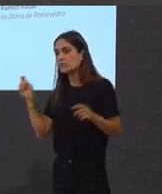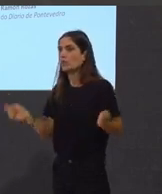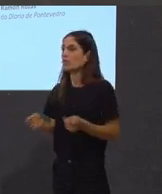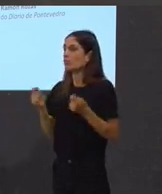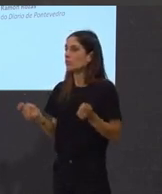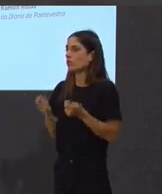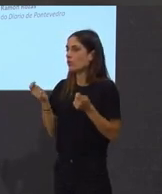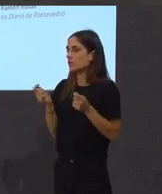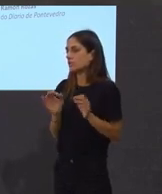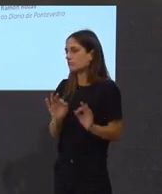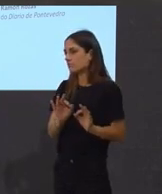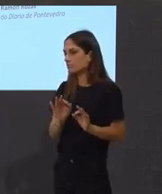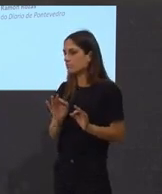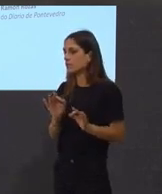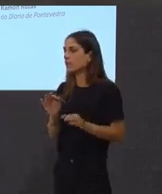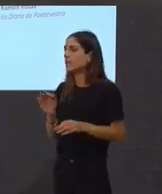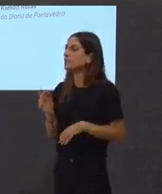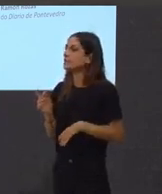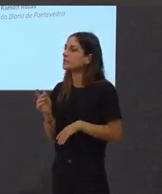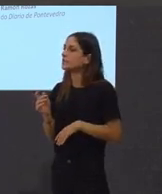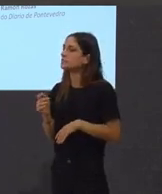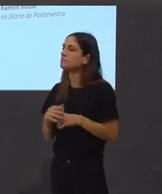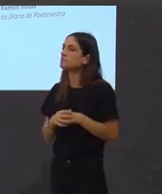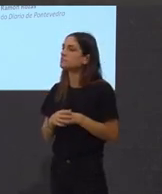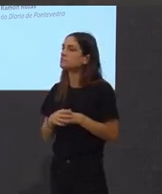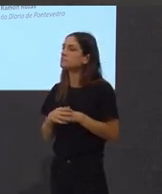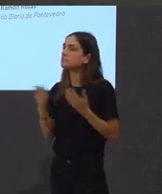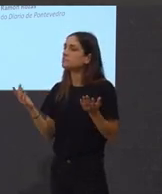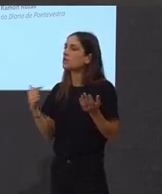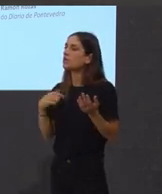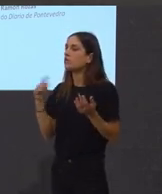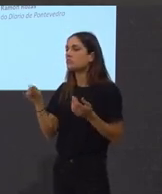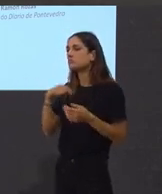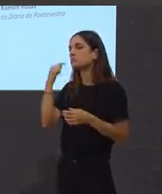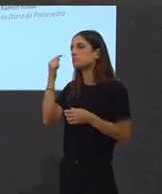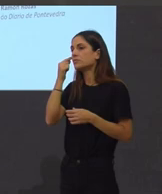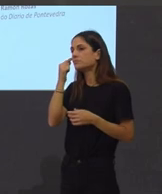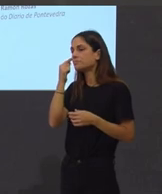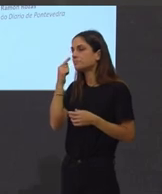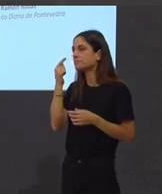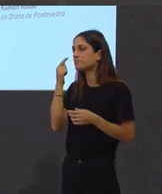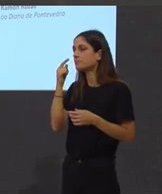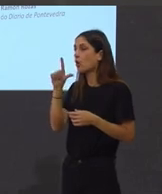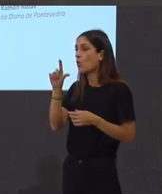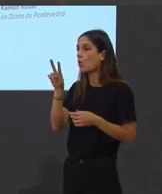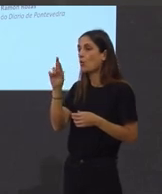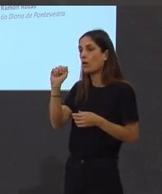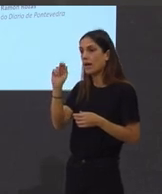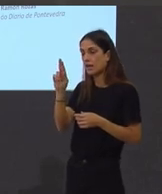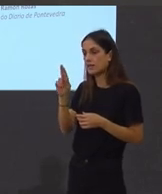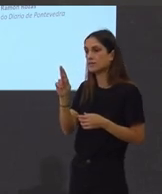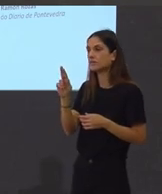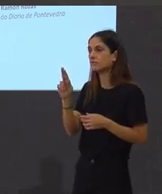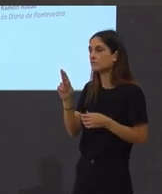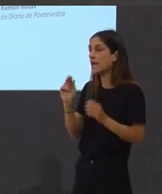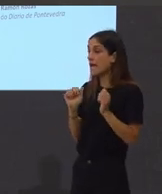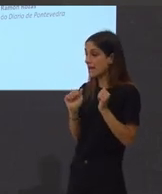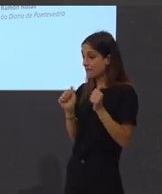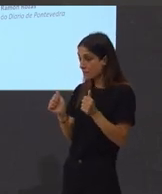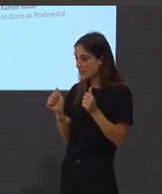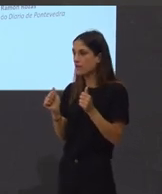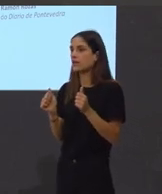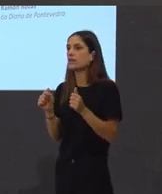determinadas, eu atópome que en luar dende o principio é unha